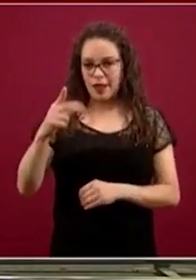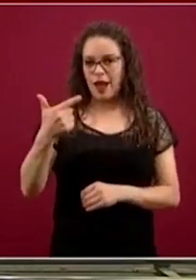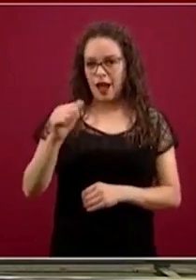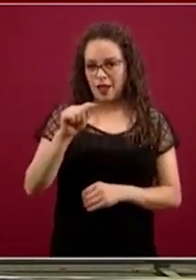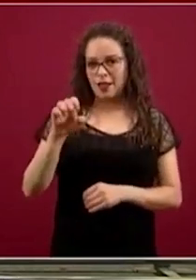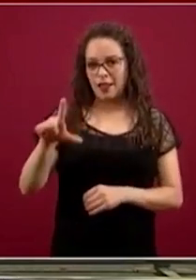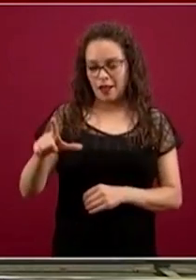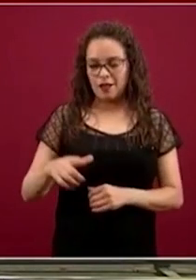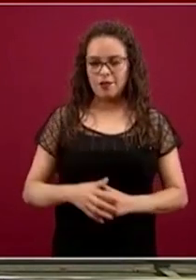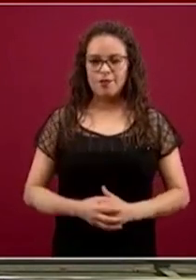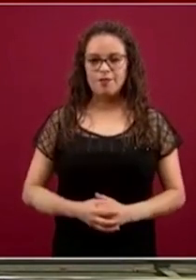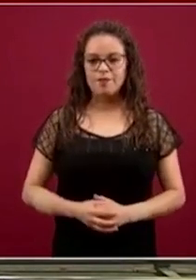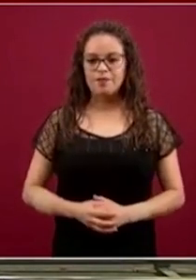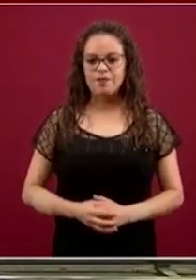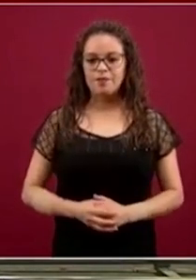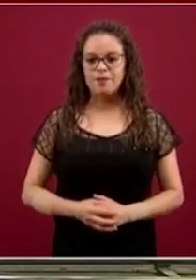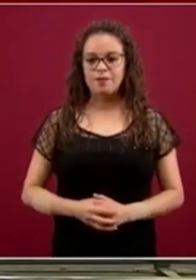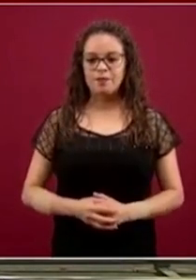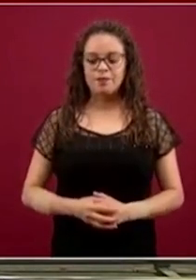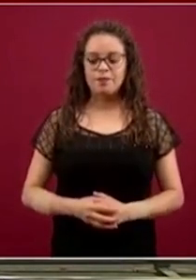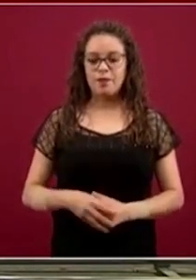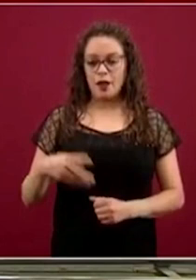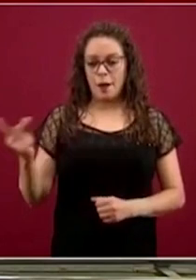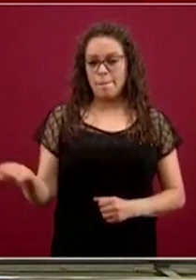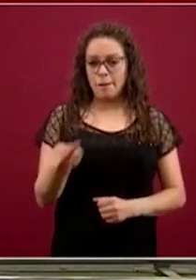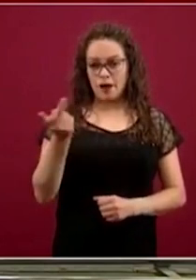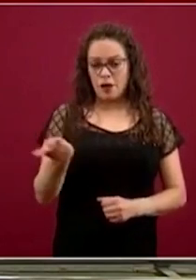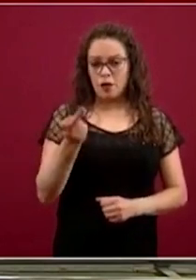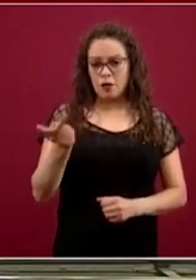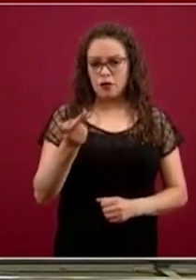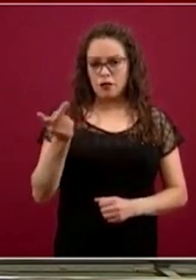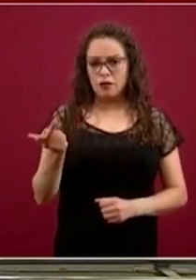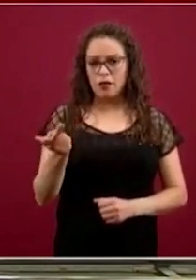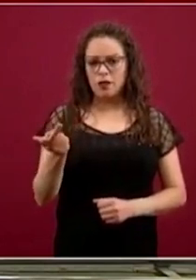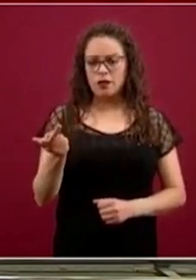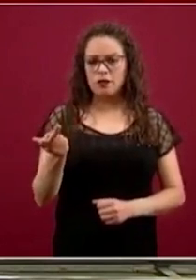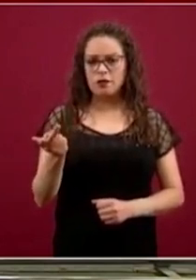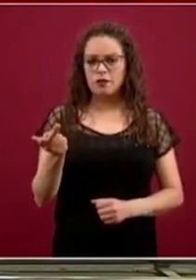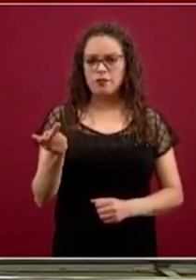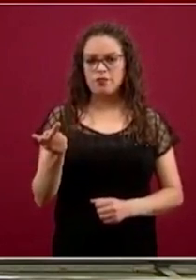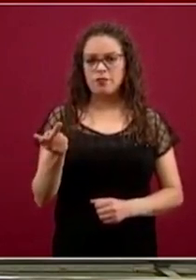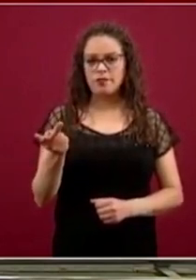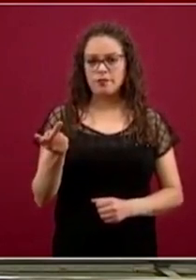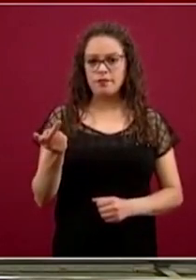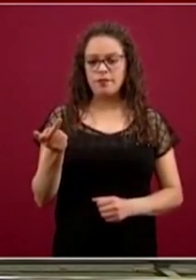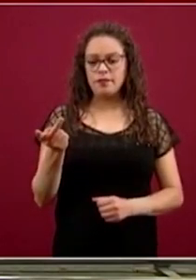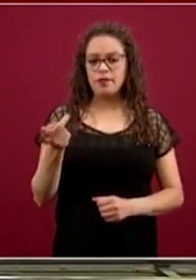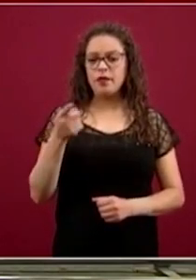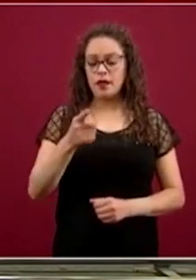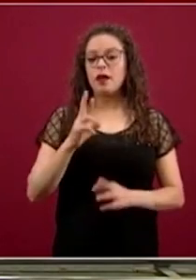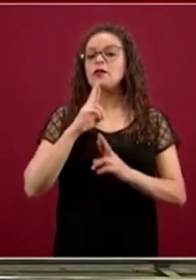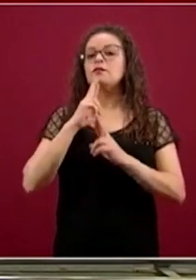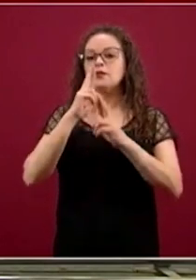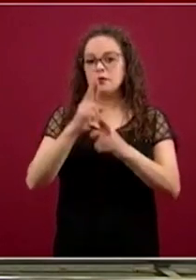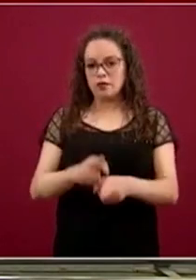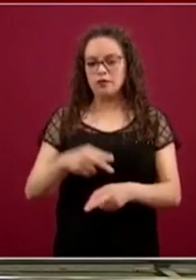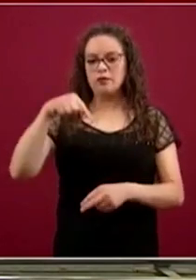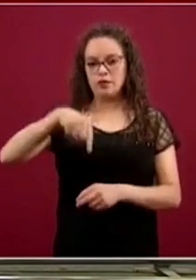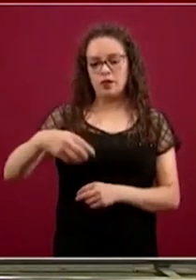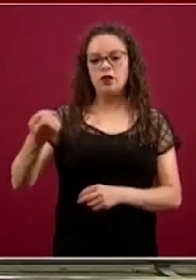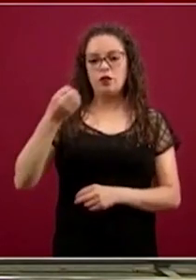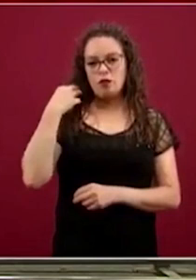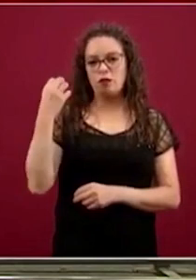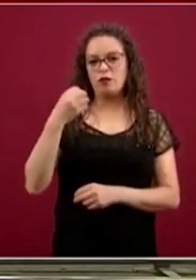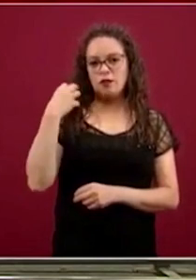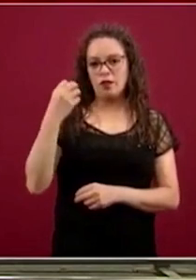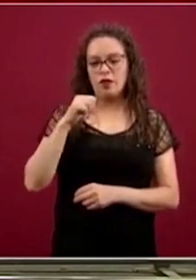a su lado. Las preguntas serán contestadas en la conferencia de prensa de las 19 horas del jueves, si no me